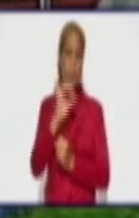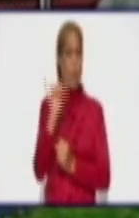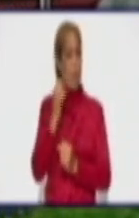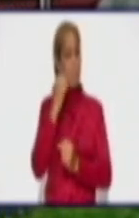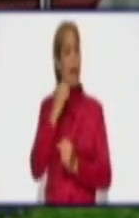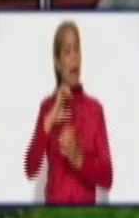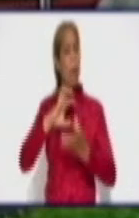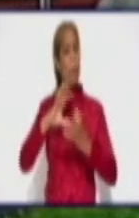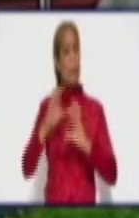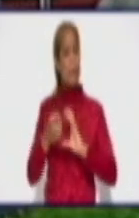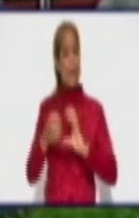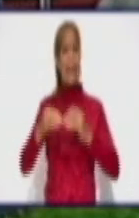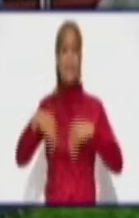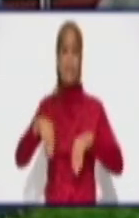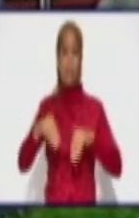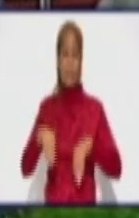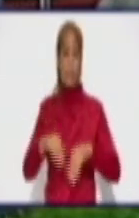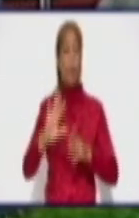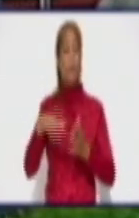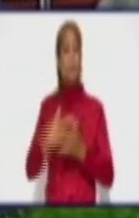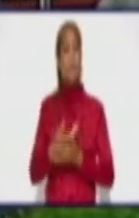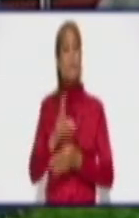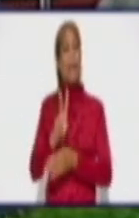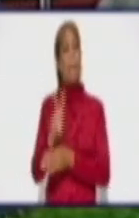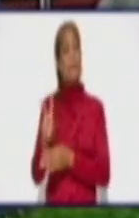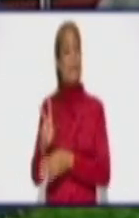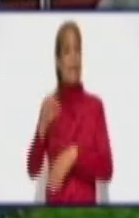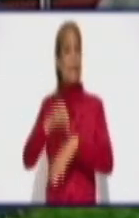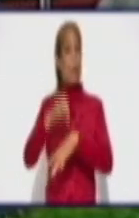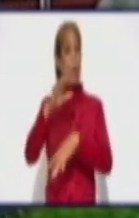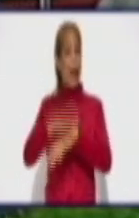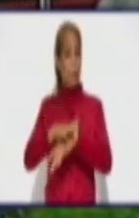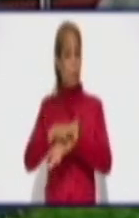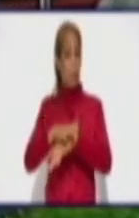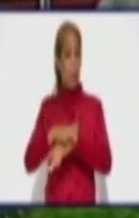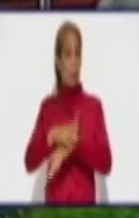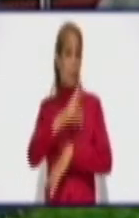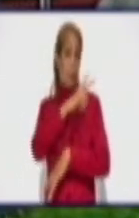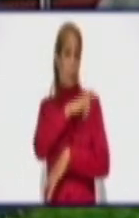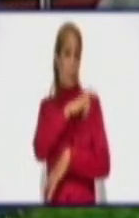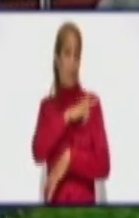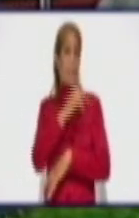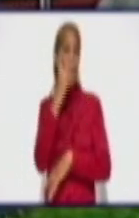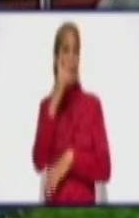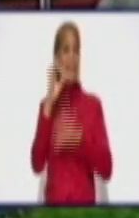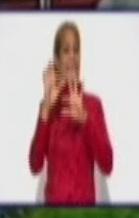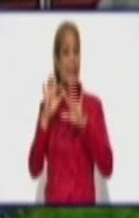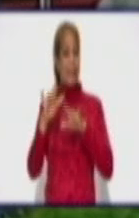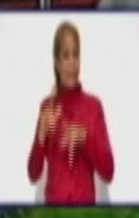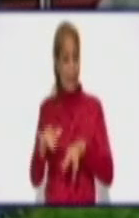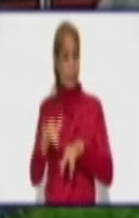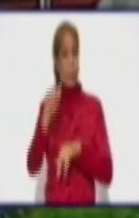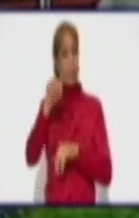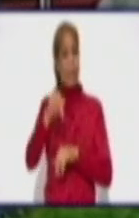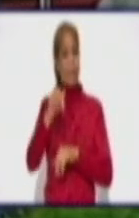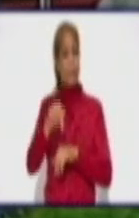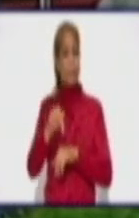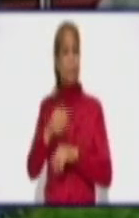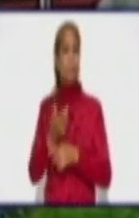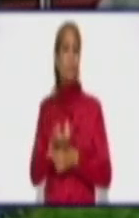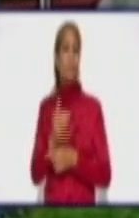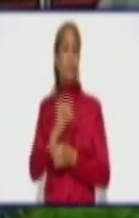pública del partido y del gobierno de Rio Cauto, ellos, el primer secretario del partido, para ser más exacto, Eddi Galán,